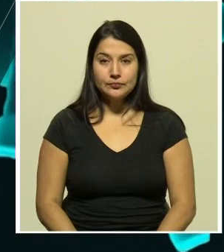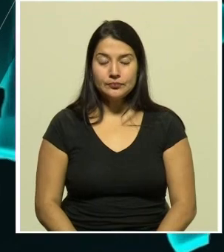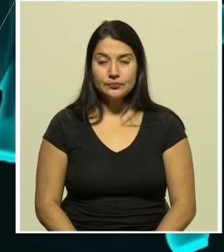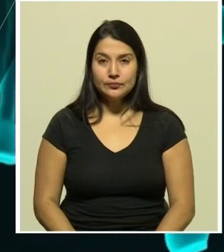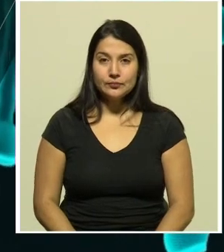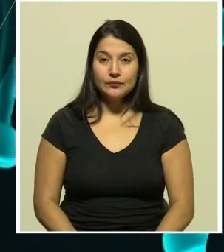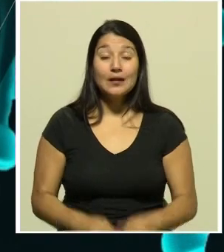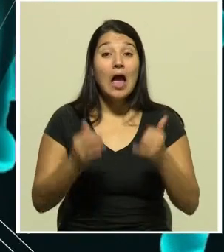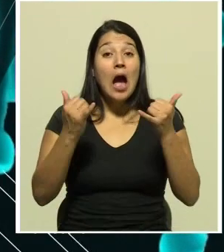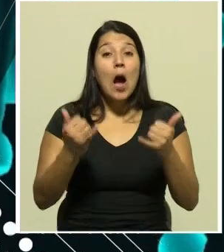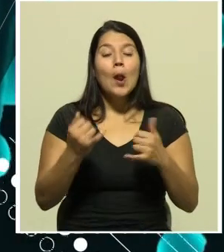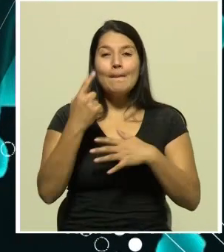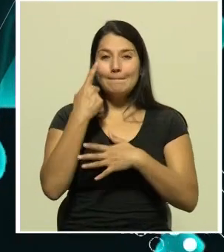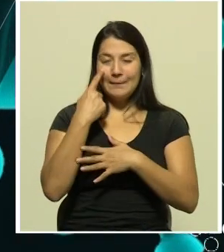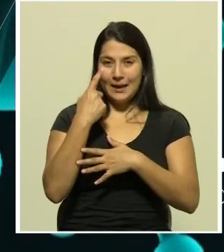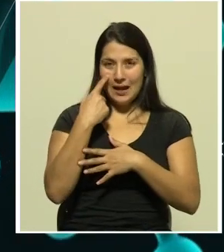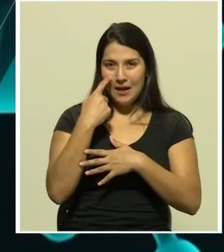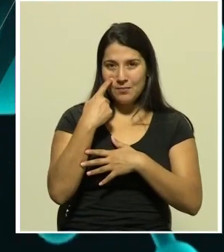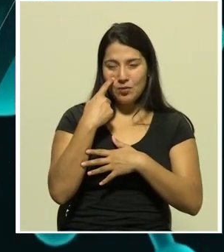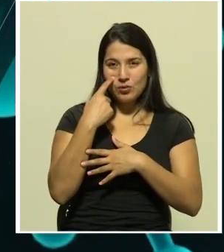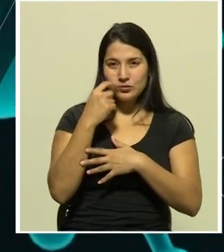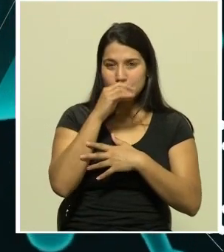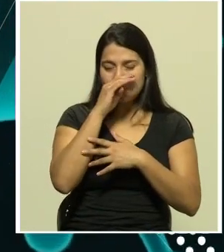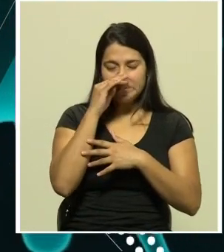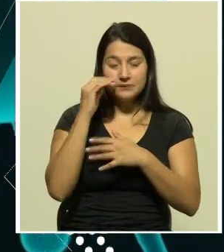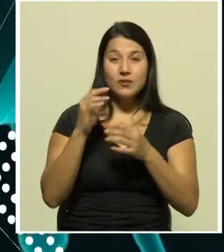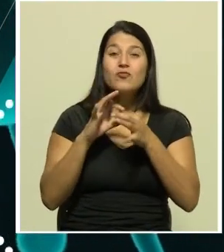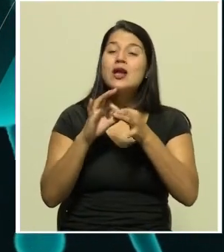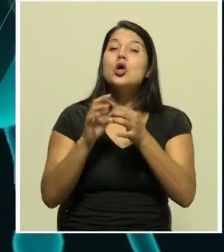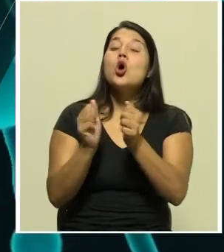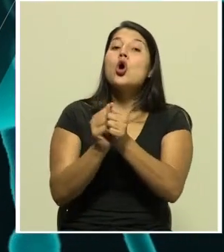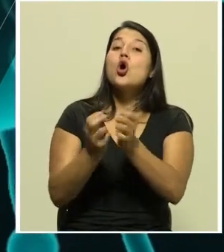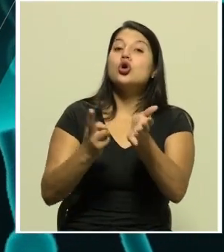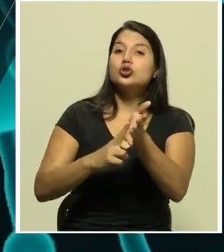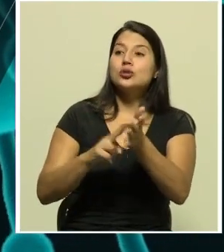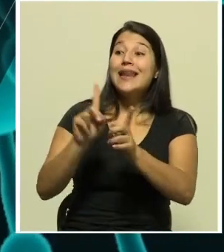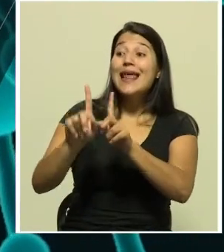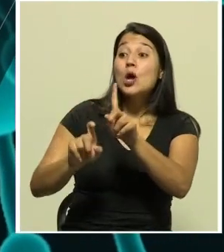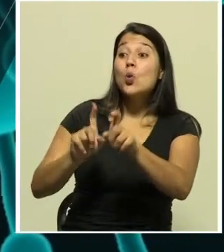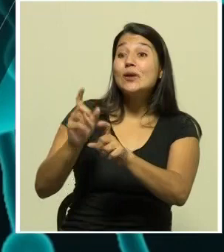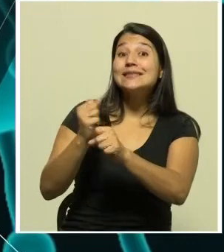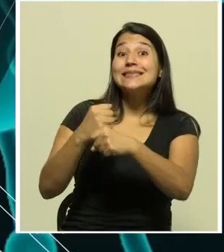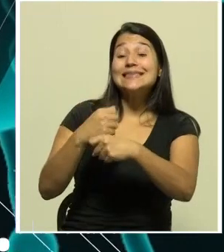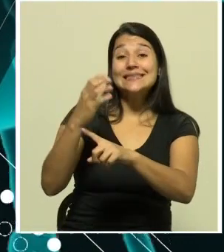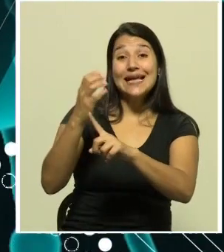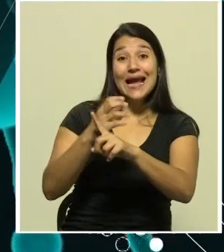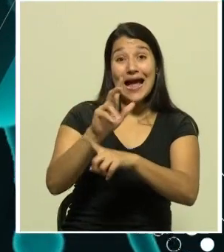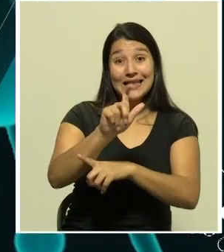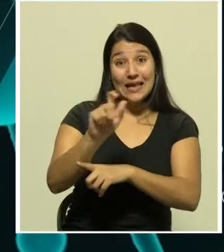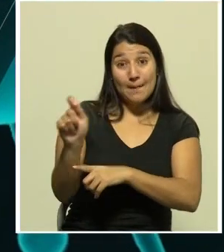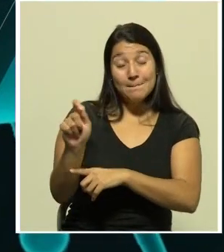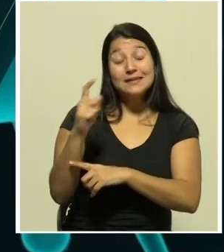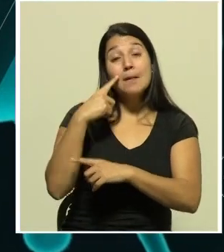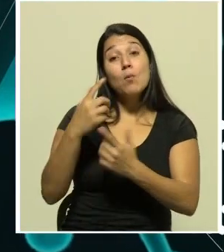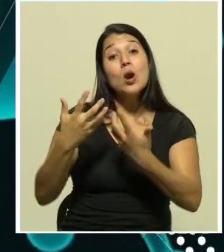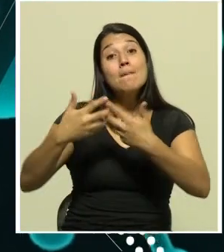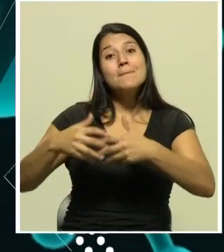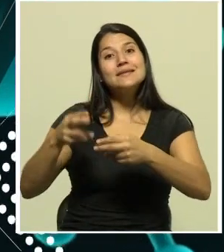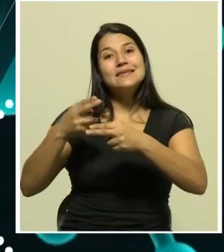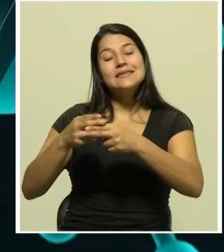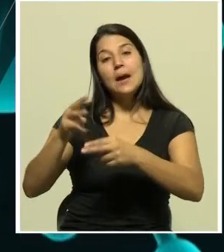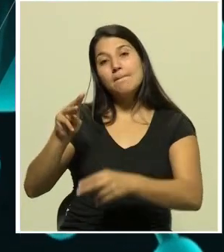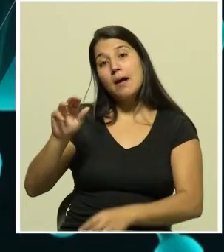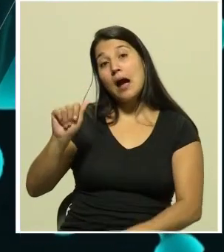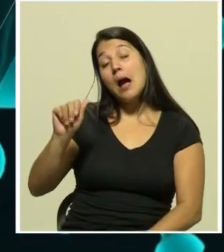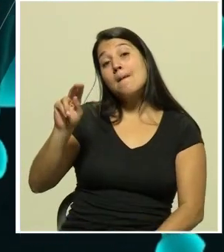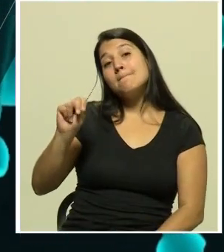Vamos a ver ahora un poco sobre las expectativas de contratación y es que la encuesta trimestral de empleo realizada por Manpower reveló que el 26